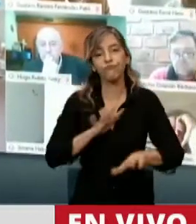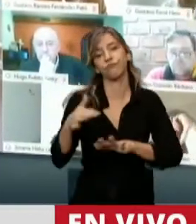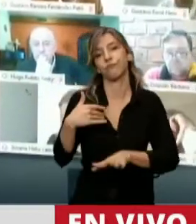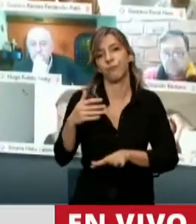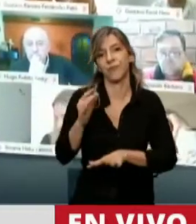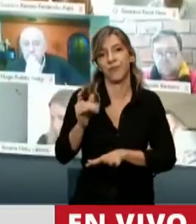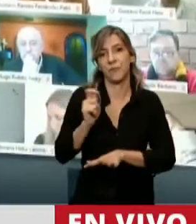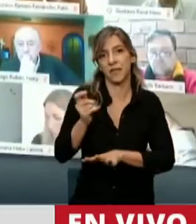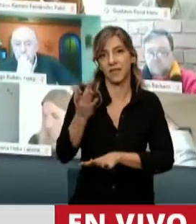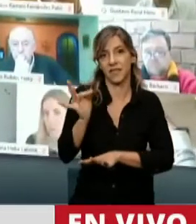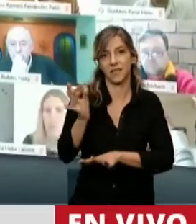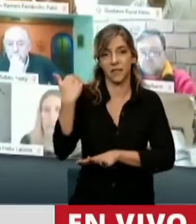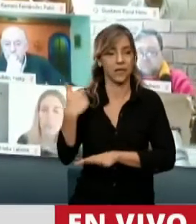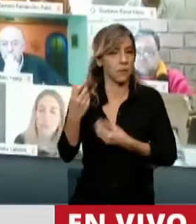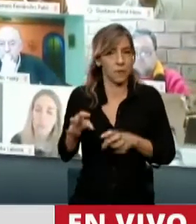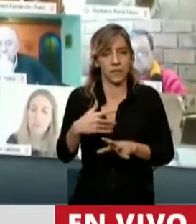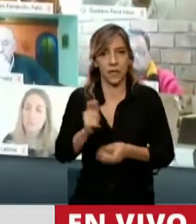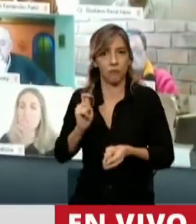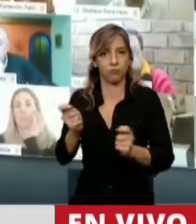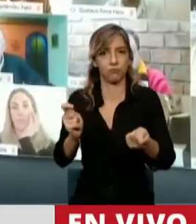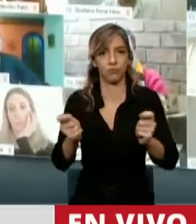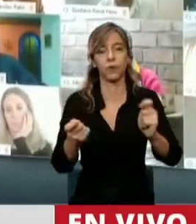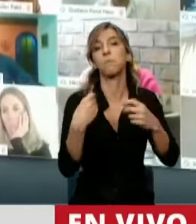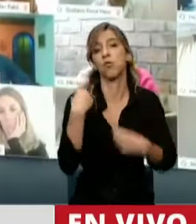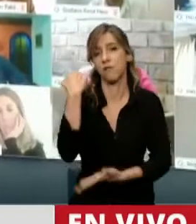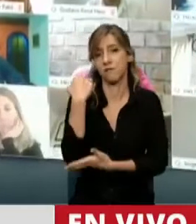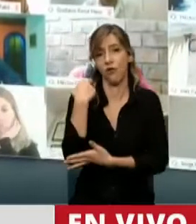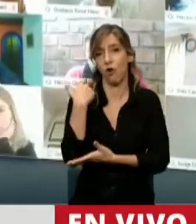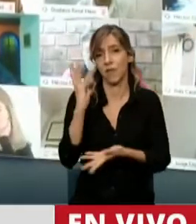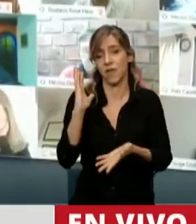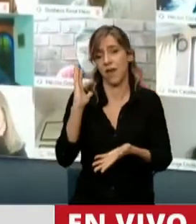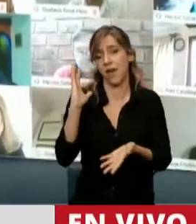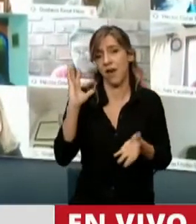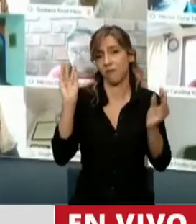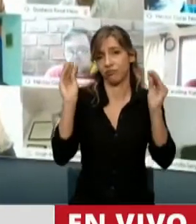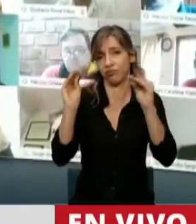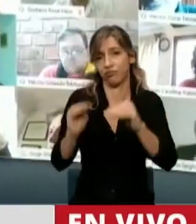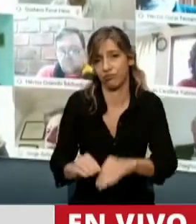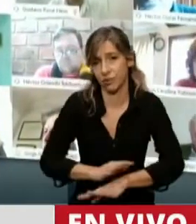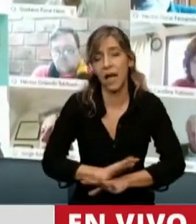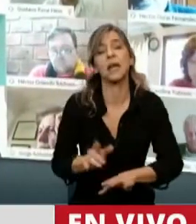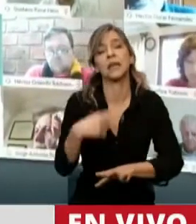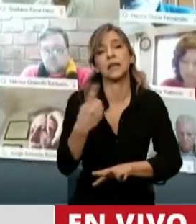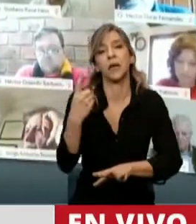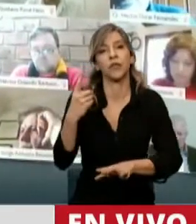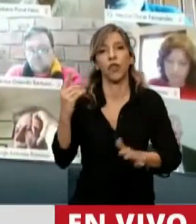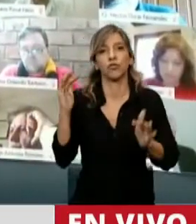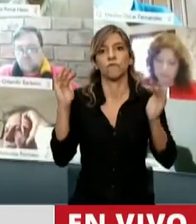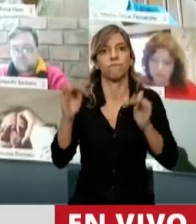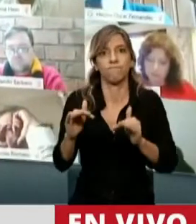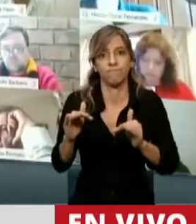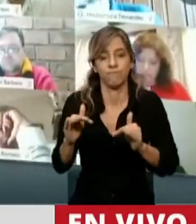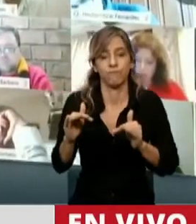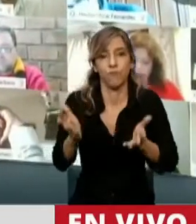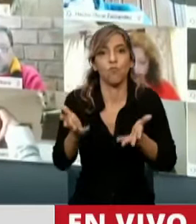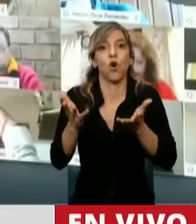el rumbo económico, donde la economía estaba frenando su caída y había síntomas de recuperación y rompe el coronavirus